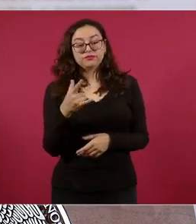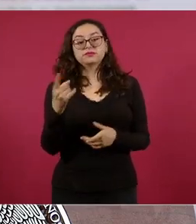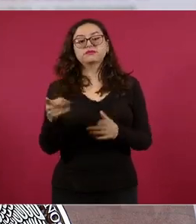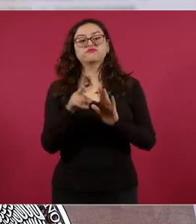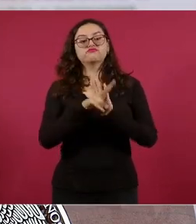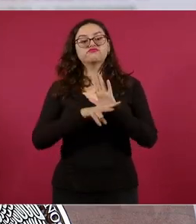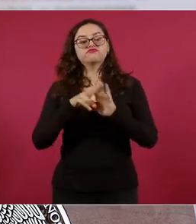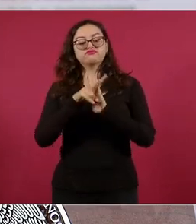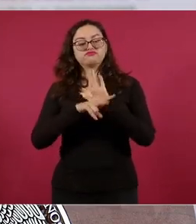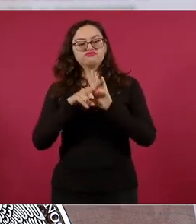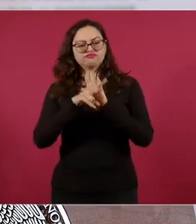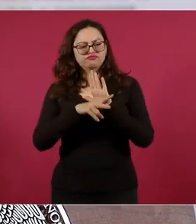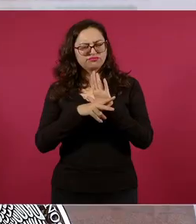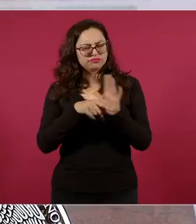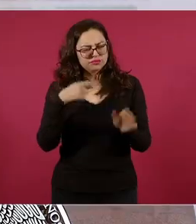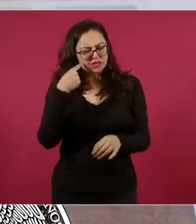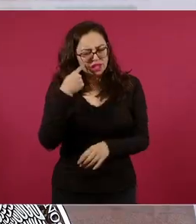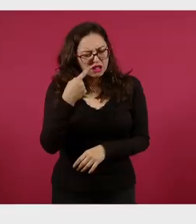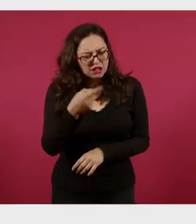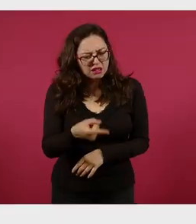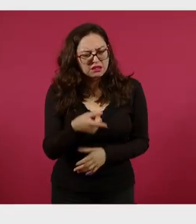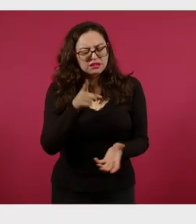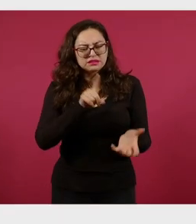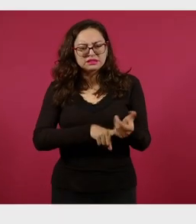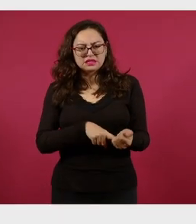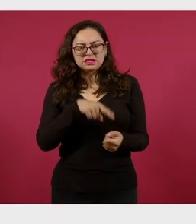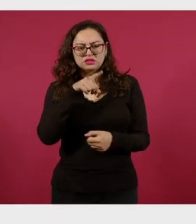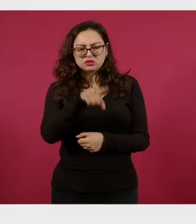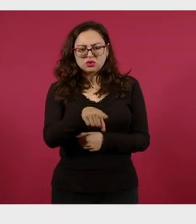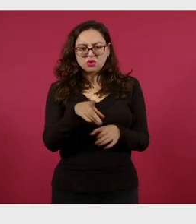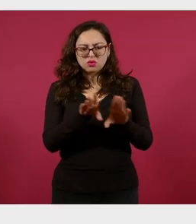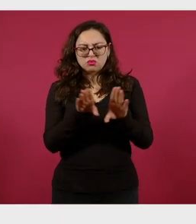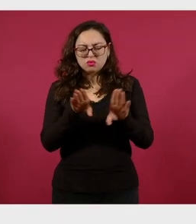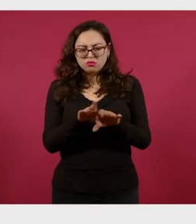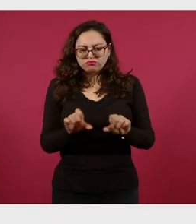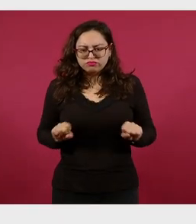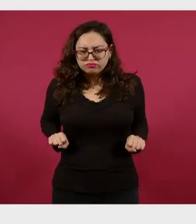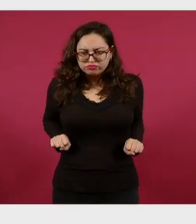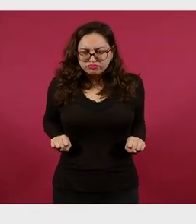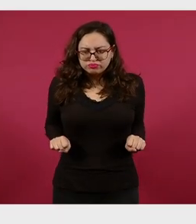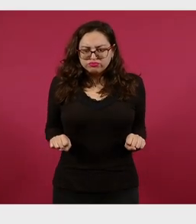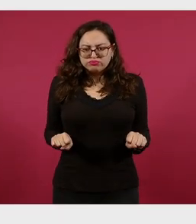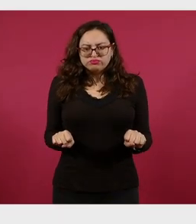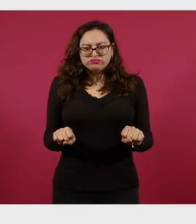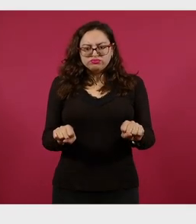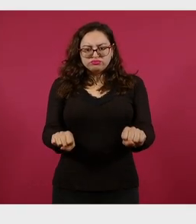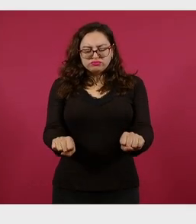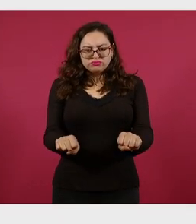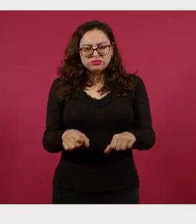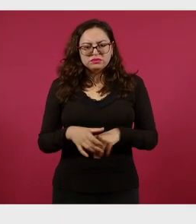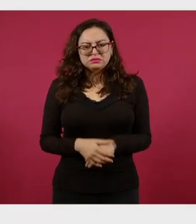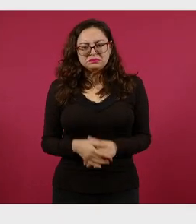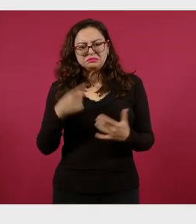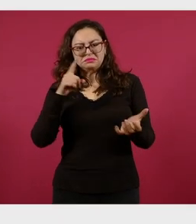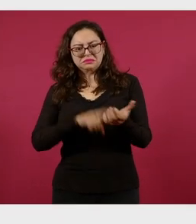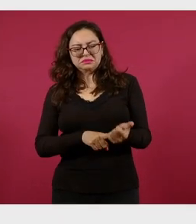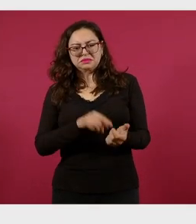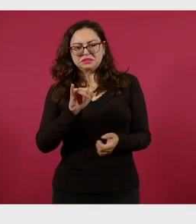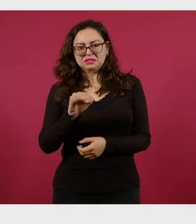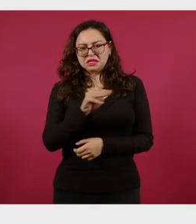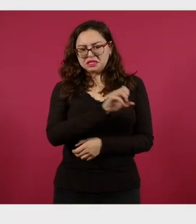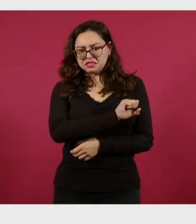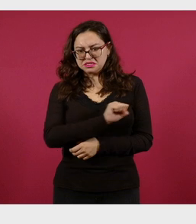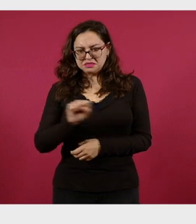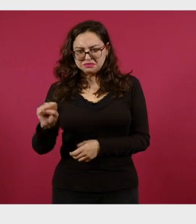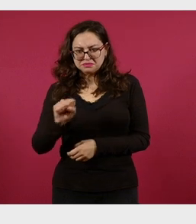video en el que se observa a un paciente siendo trasladado en un carrito de supermercado en un hospital del IMSS. Aquí vemos la